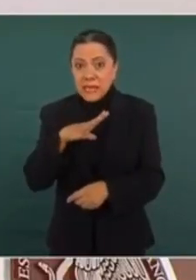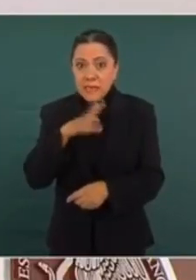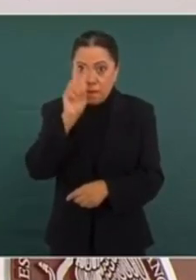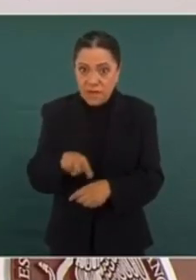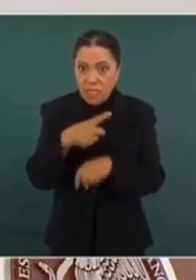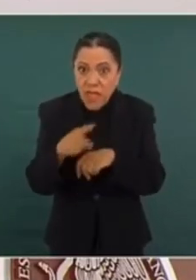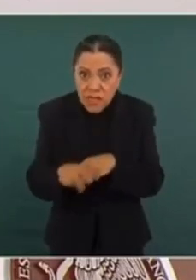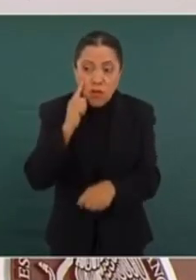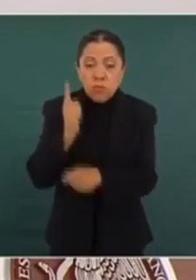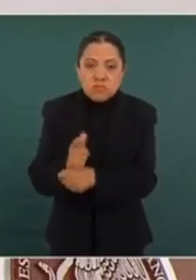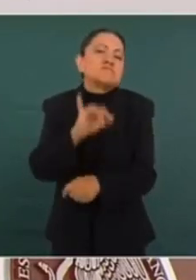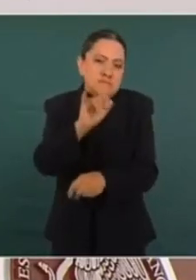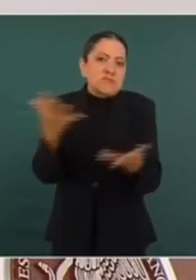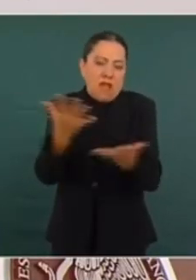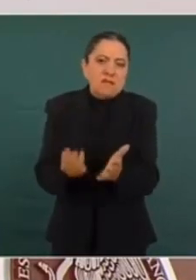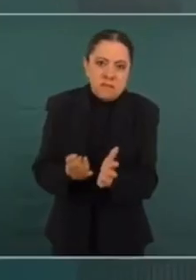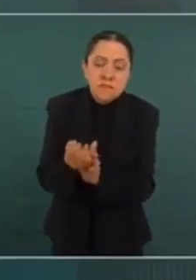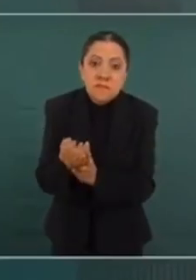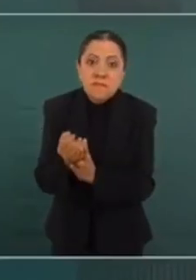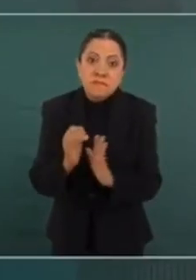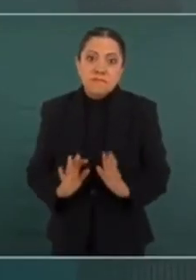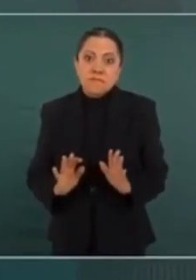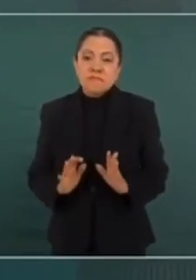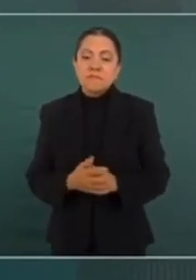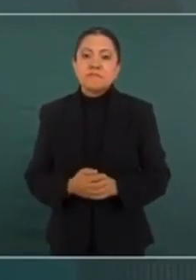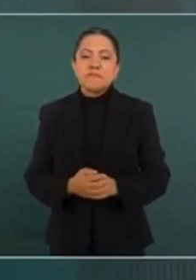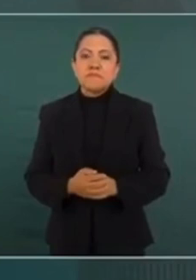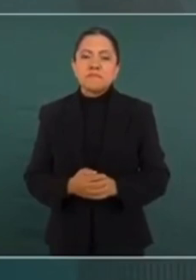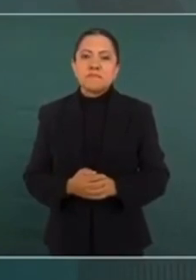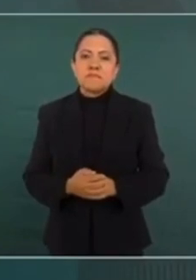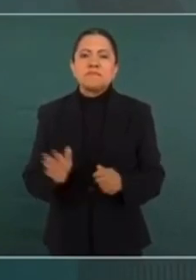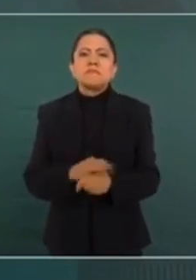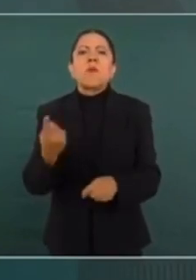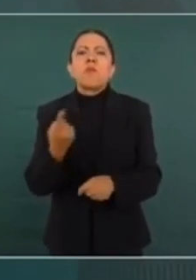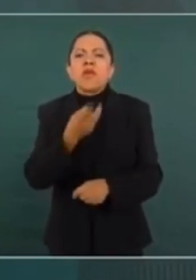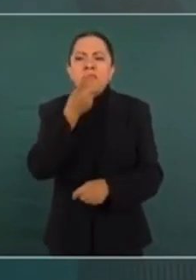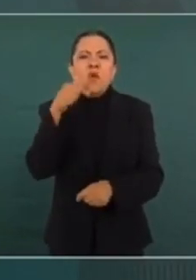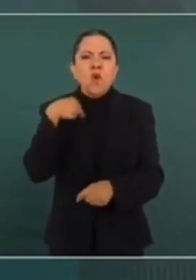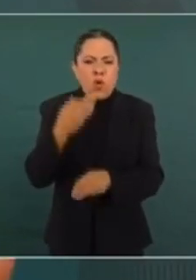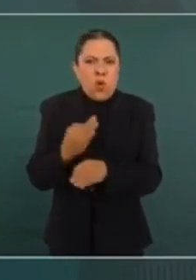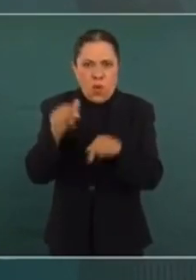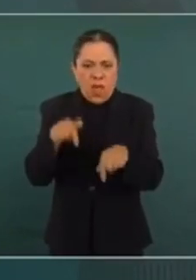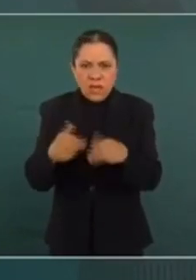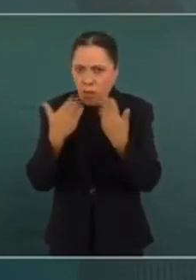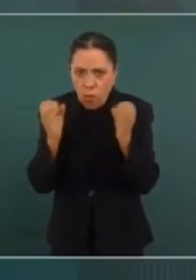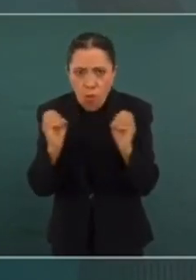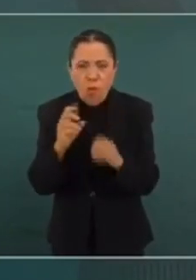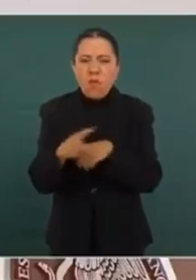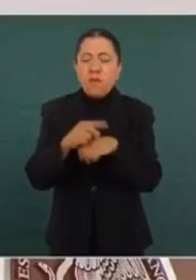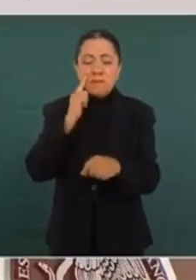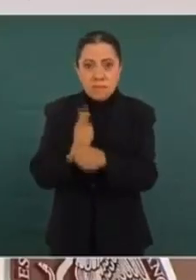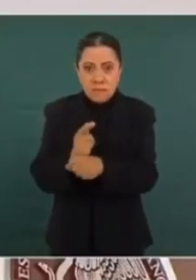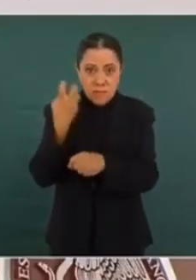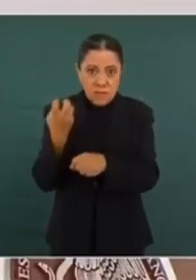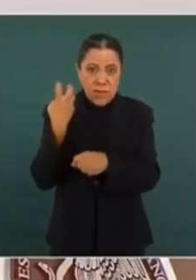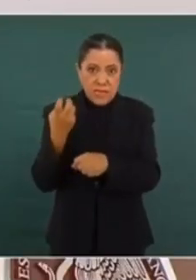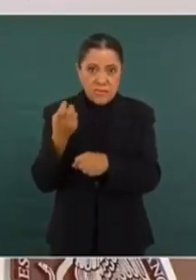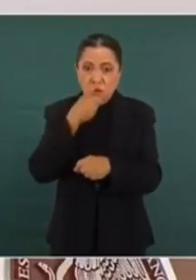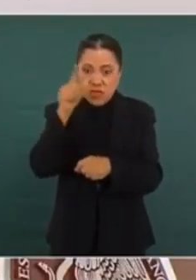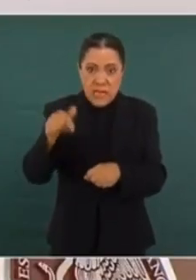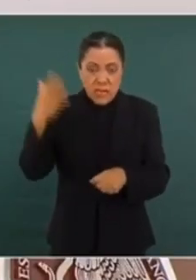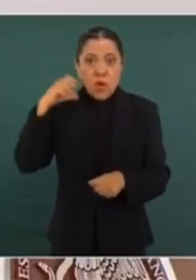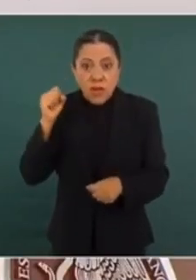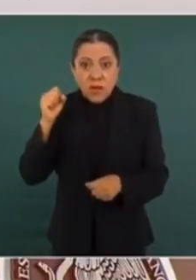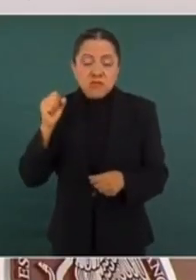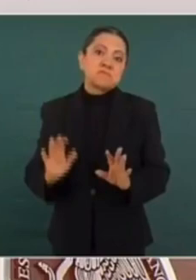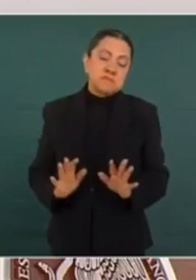se procede. ¿Por qué sostengo que no hay elementos en estos casos que se mencionan en Morelos?